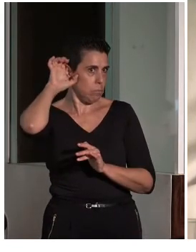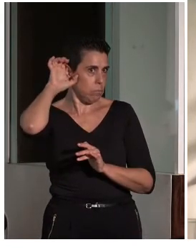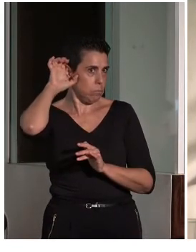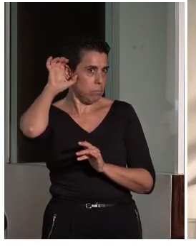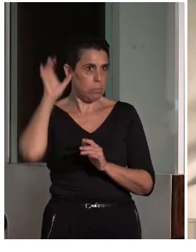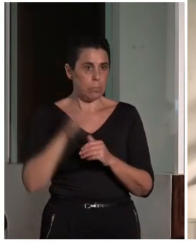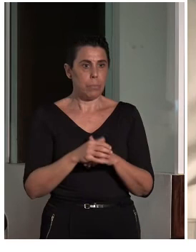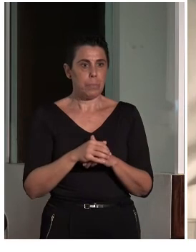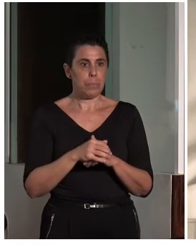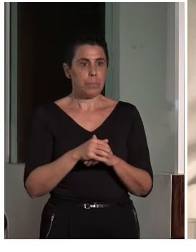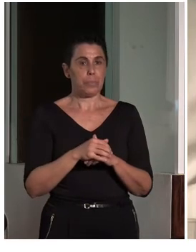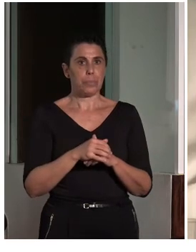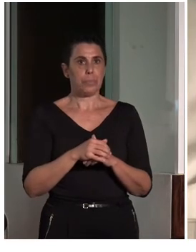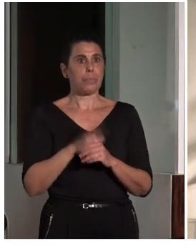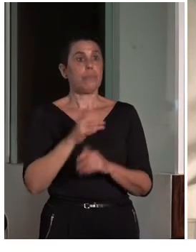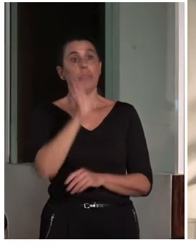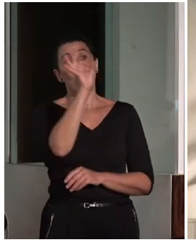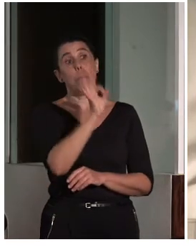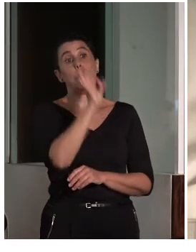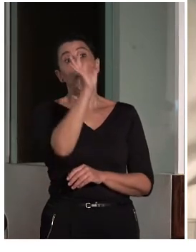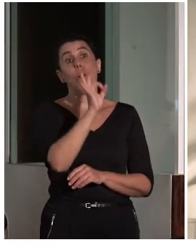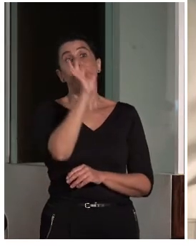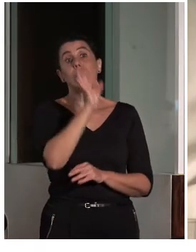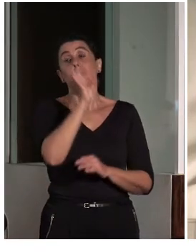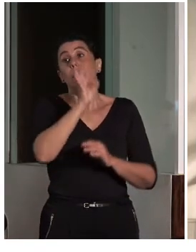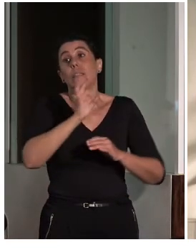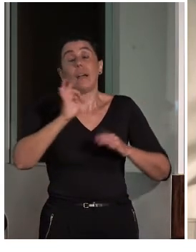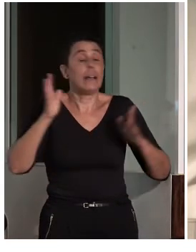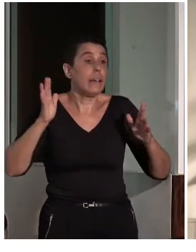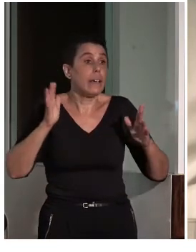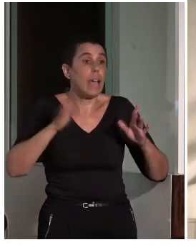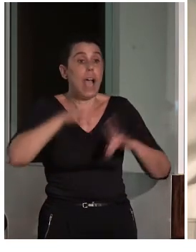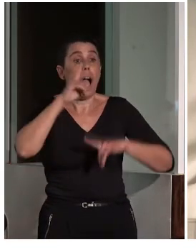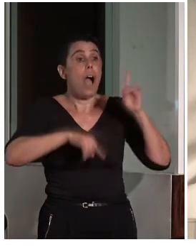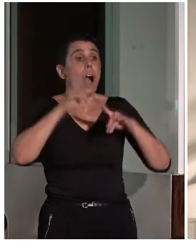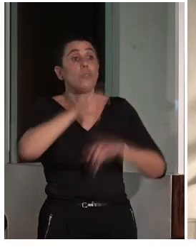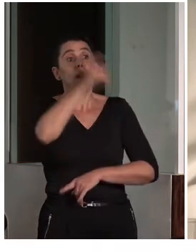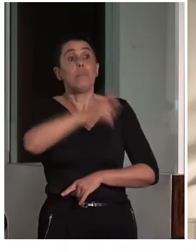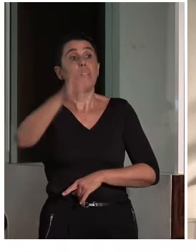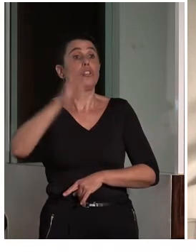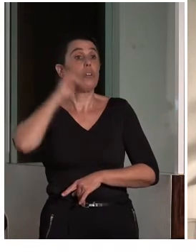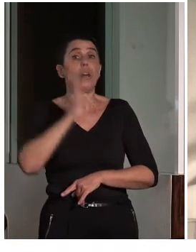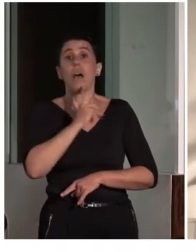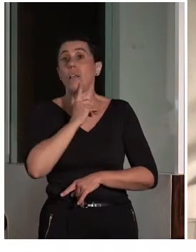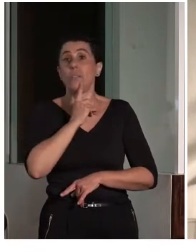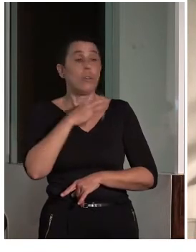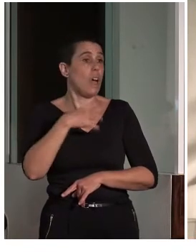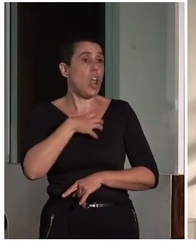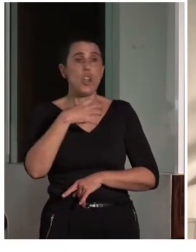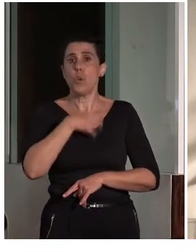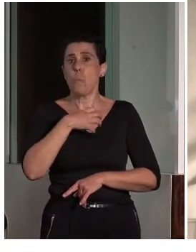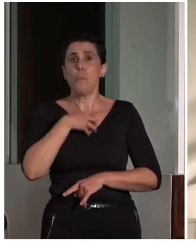El tema de los porcentajes es que hay personas sordas que no van a poder tener acceso nunca a la lengua oral por sus condiciones